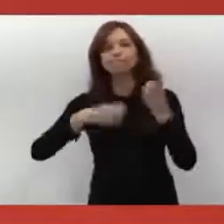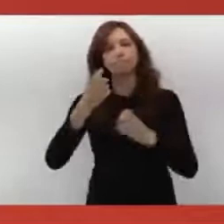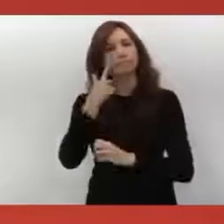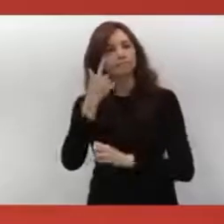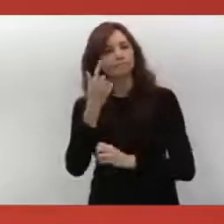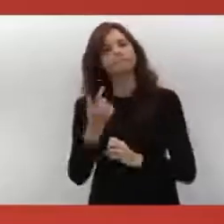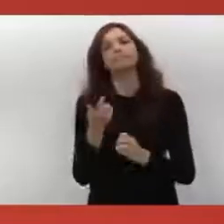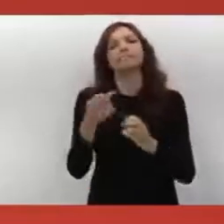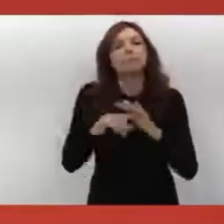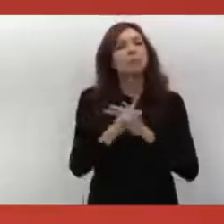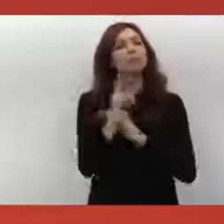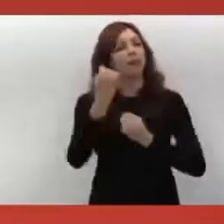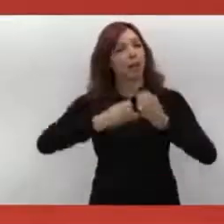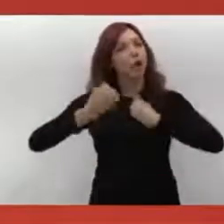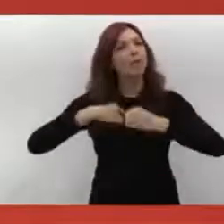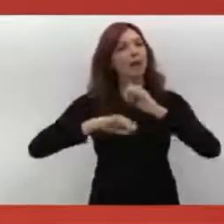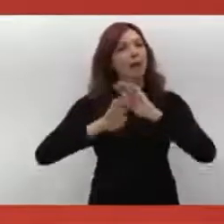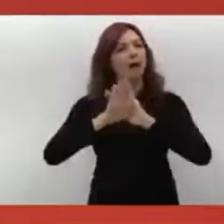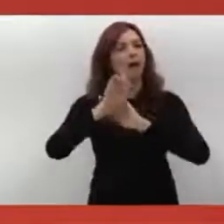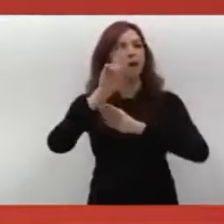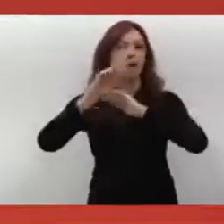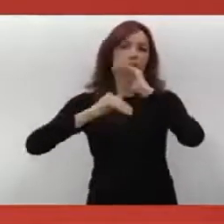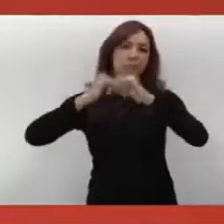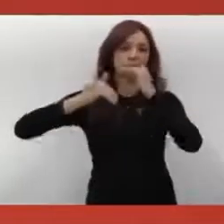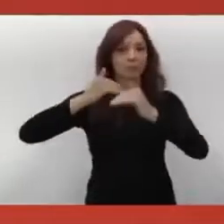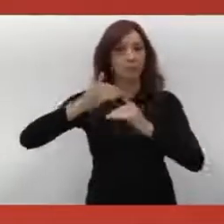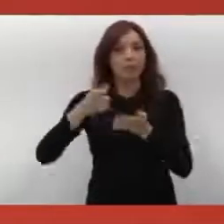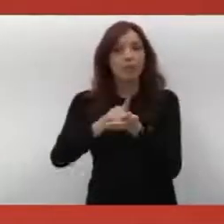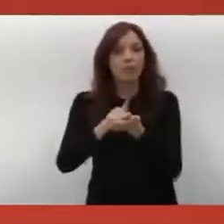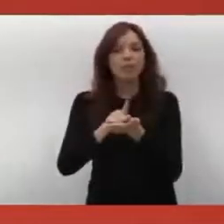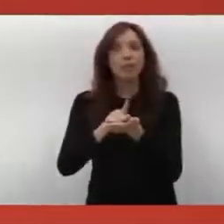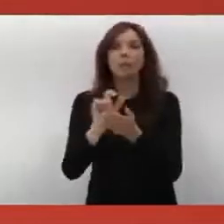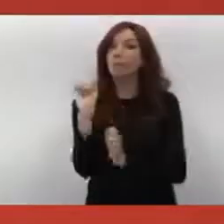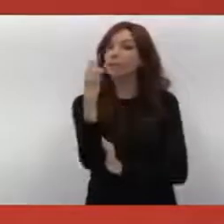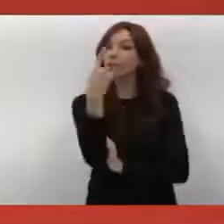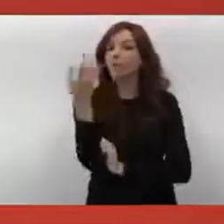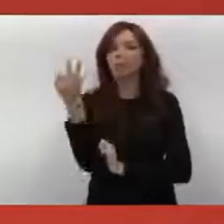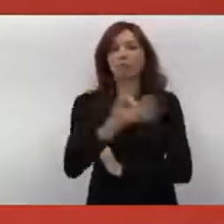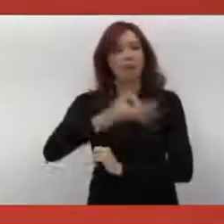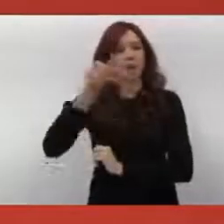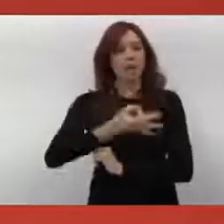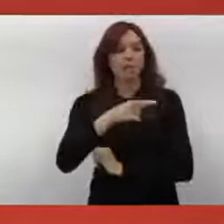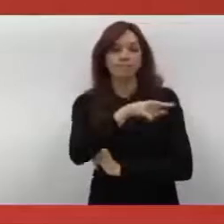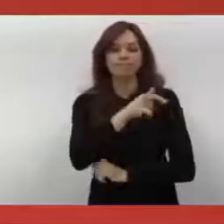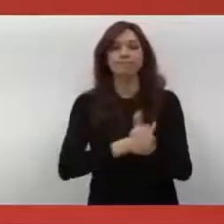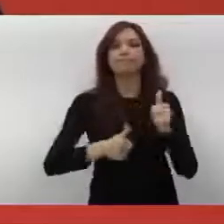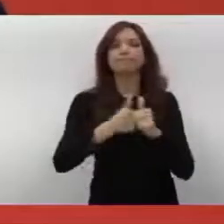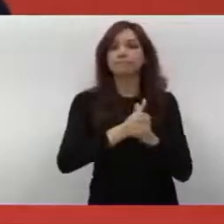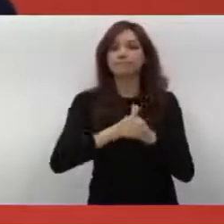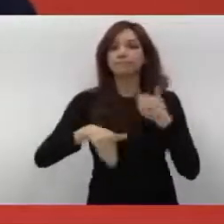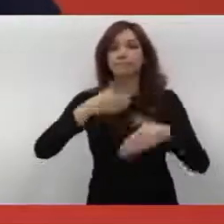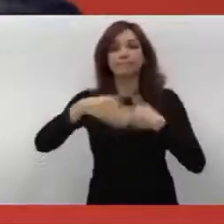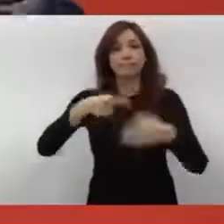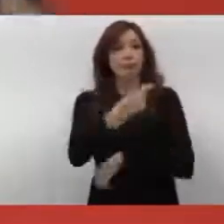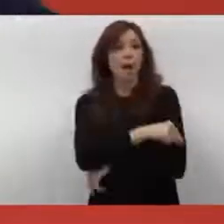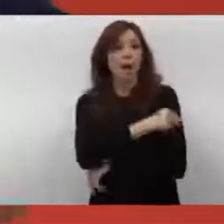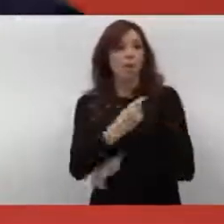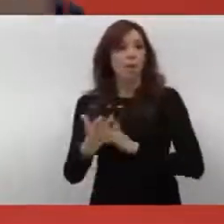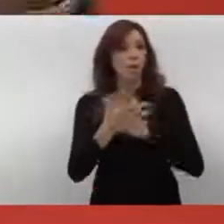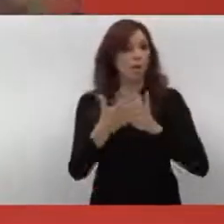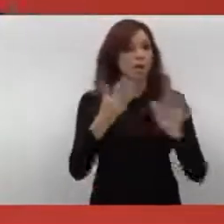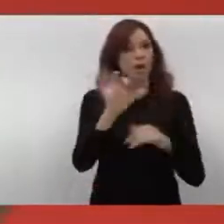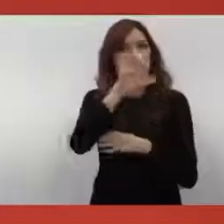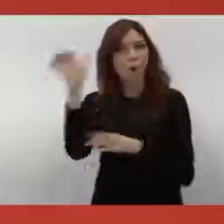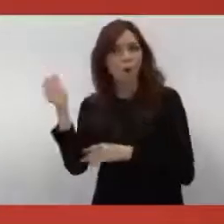recuperación económica es fundamental acelerar el ritmo de vacunación en Europa,